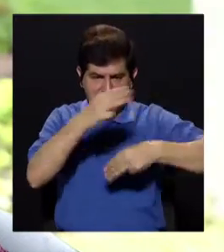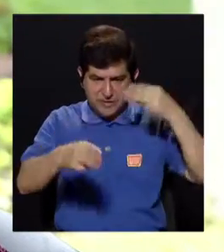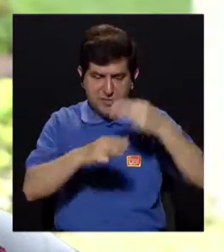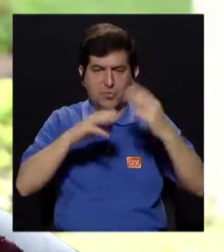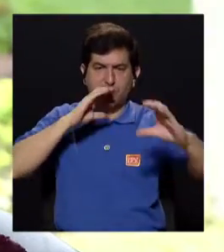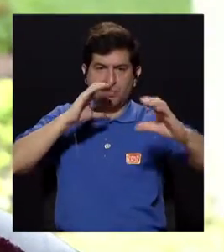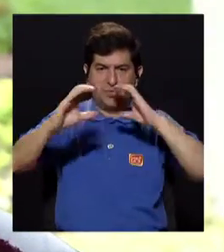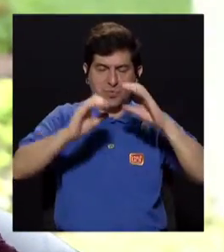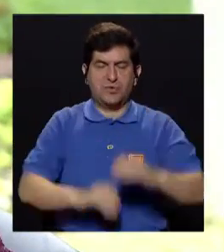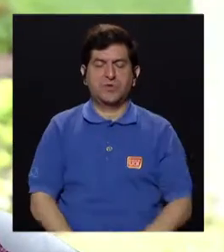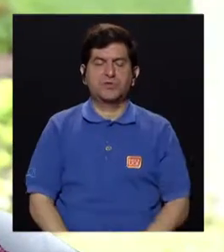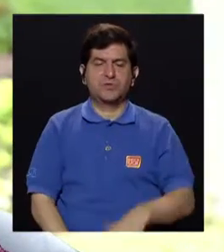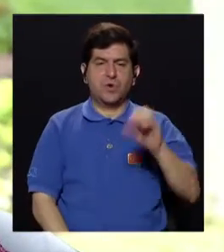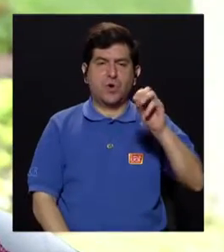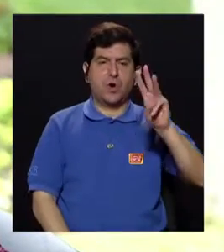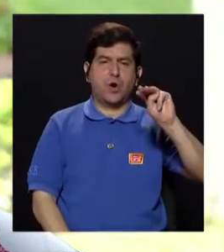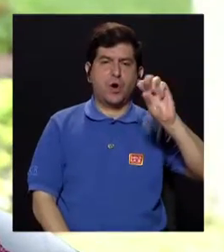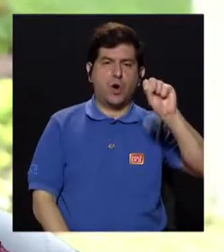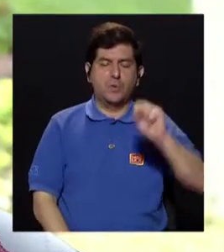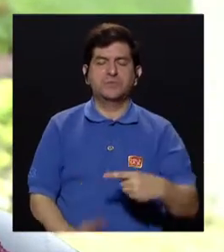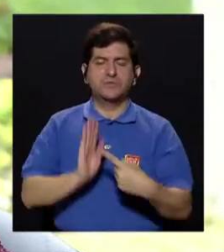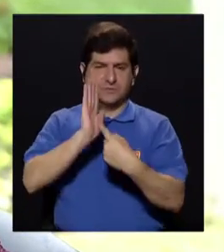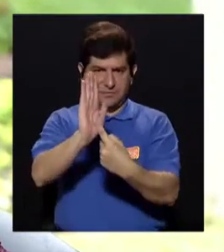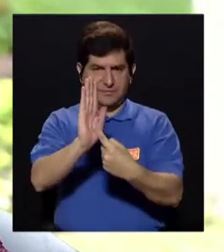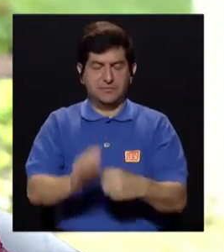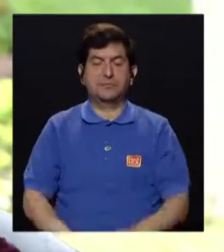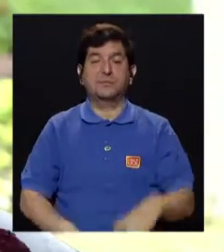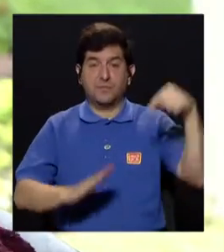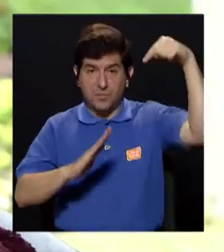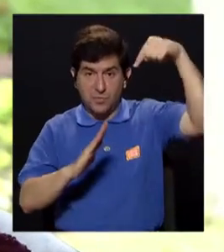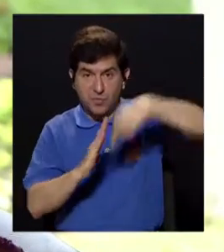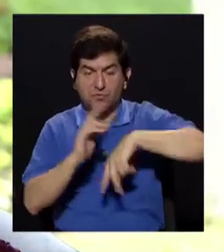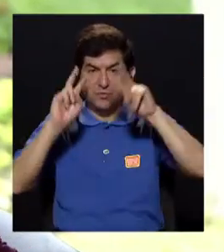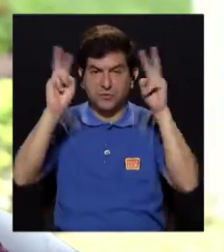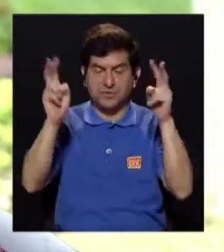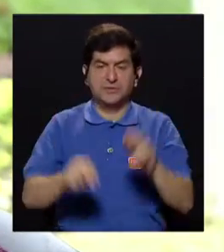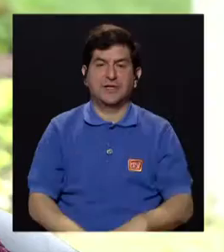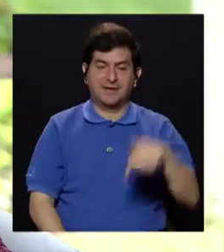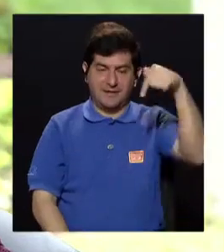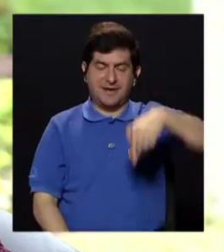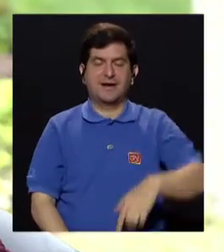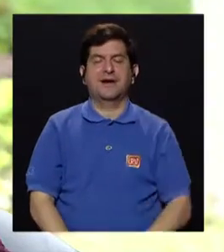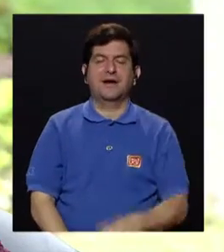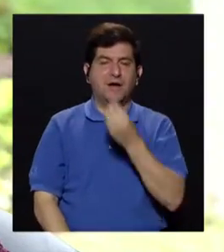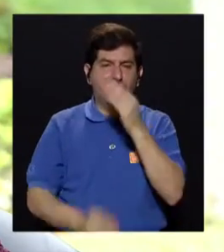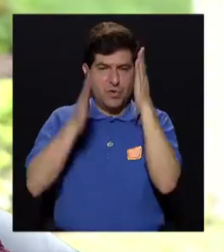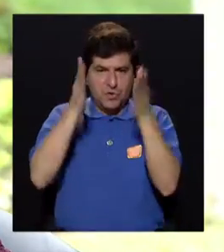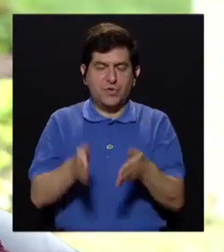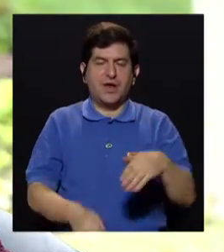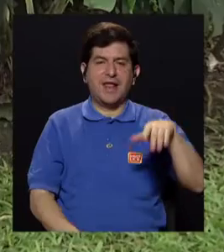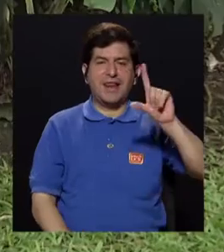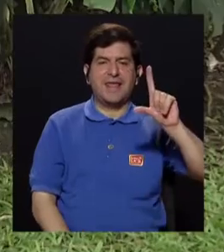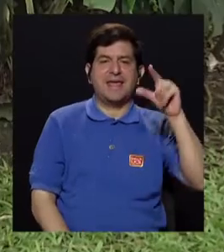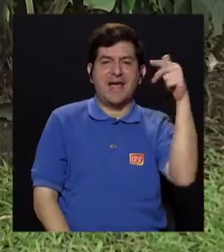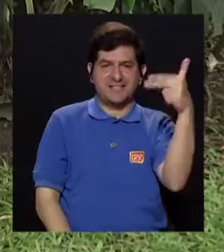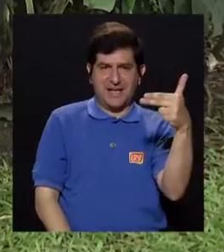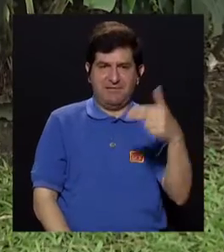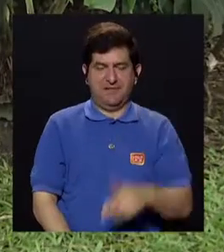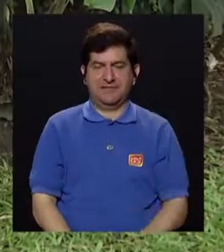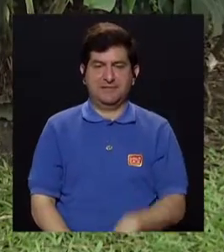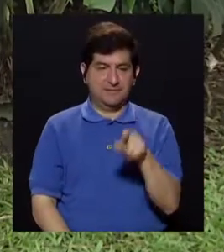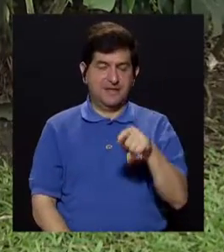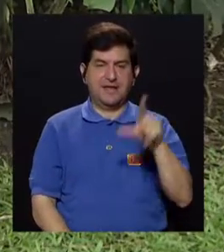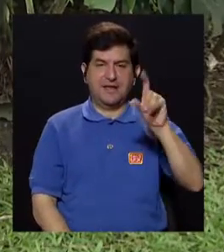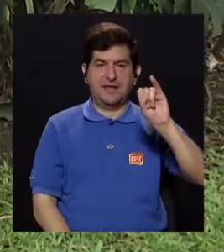a raíz de este comunicado que arroja a Organización Mundial de la Salud. Para profundizar más de este tema, contamos con la presencia de la nutricionista Ligia